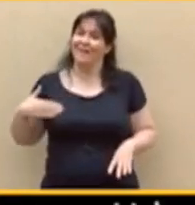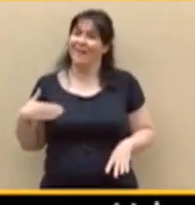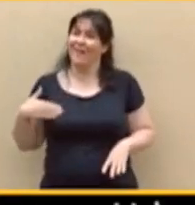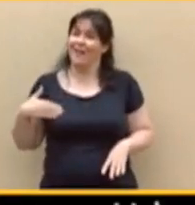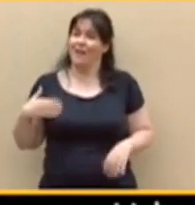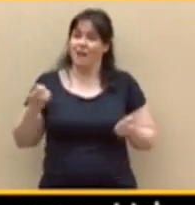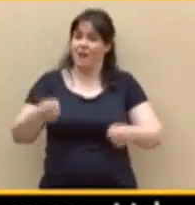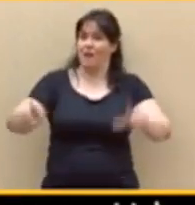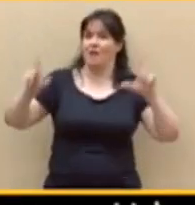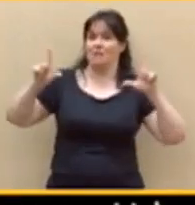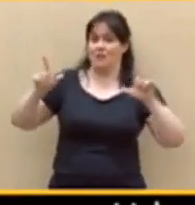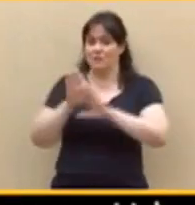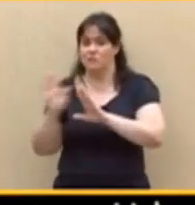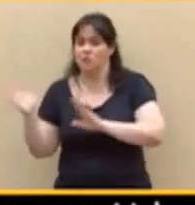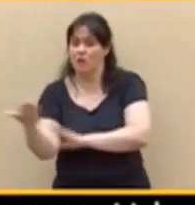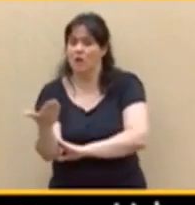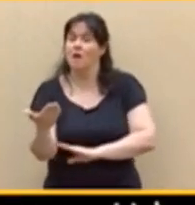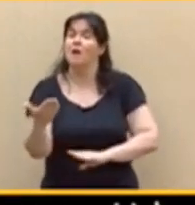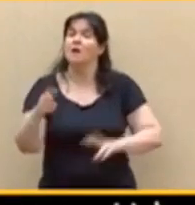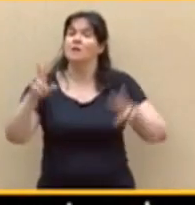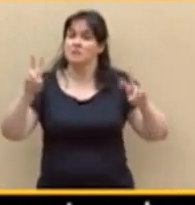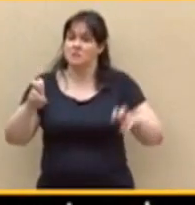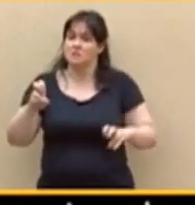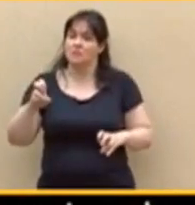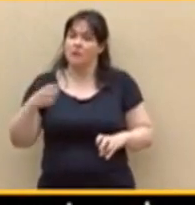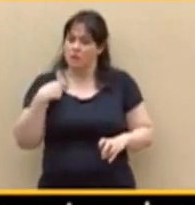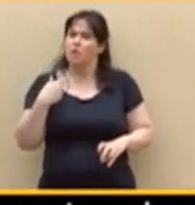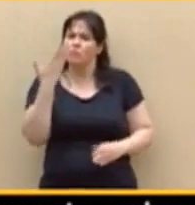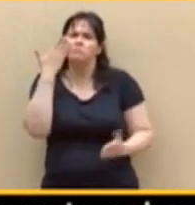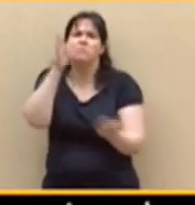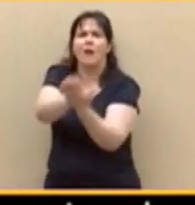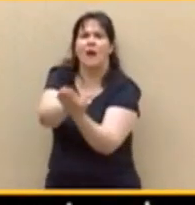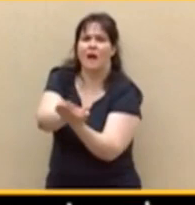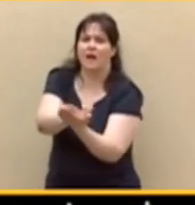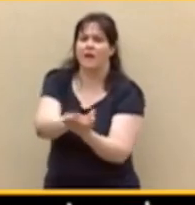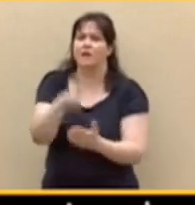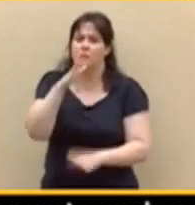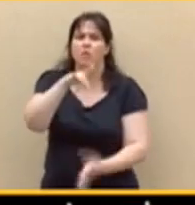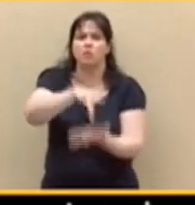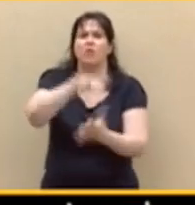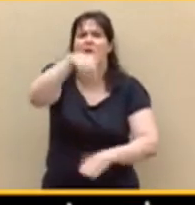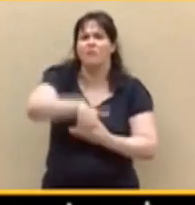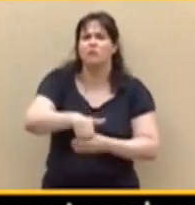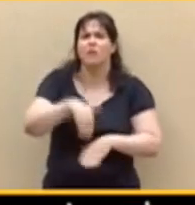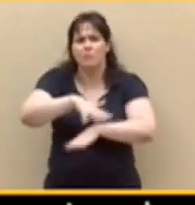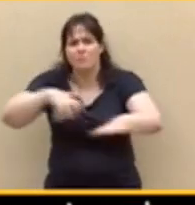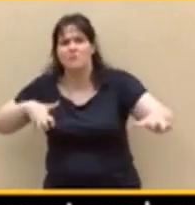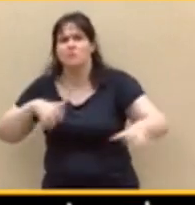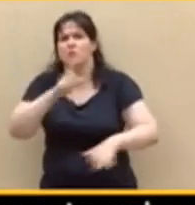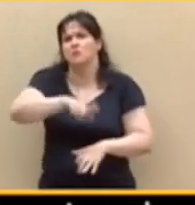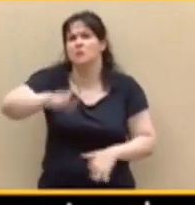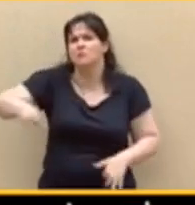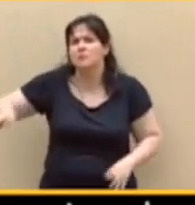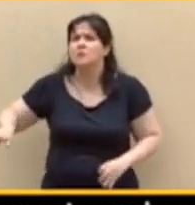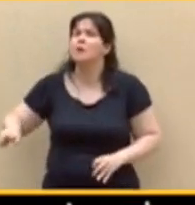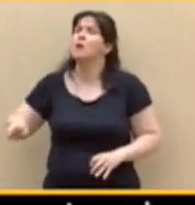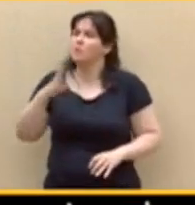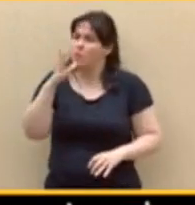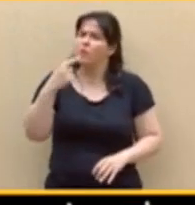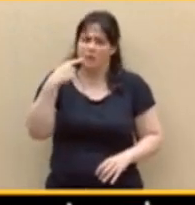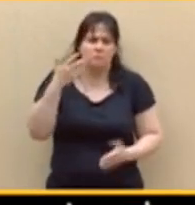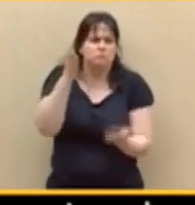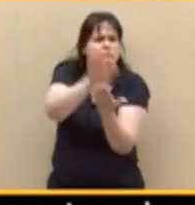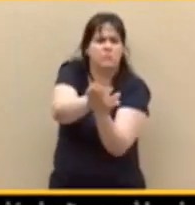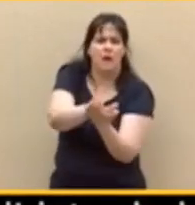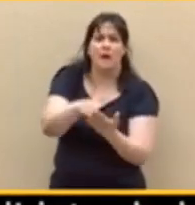financiación ilegal de su partido. Nuestro candidato da la cara. Ha sido votado por millones de españoles y además da aquí la cara. A